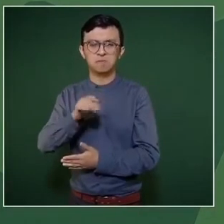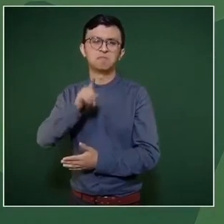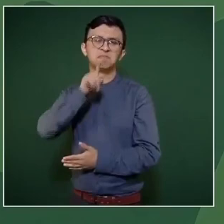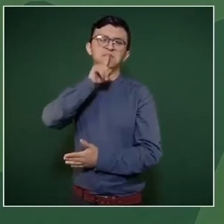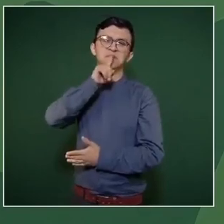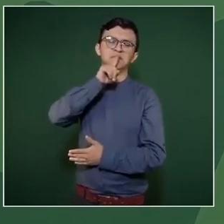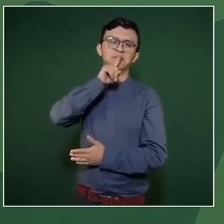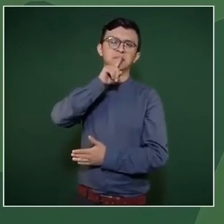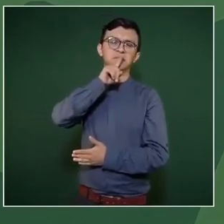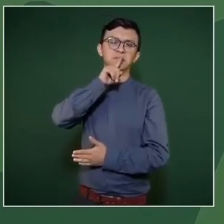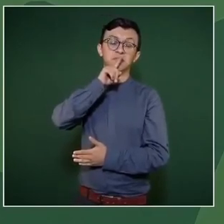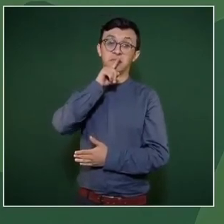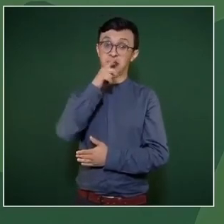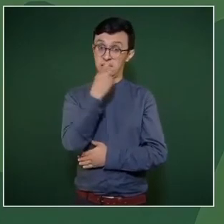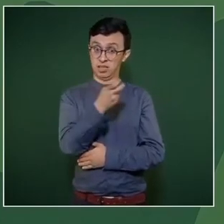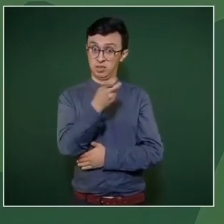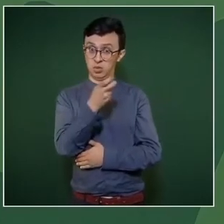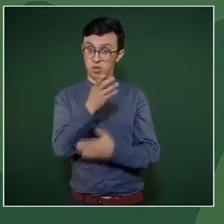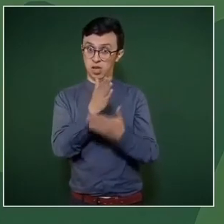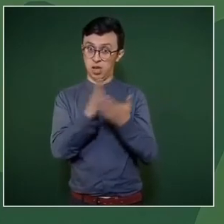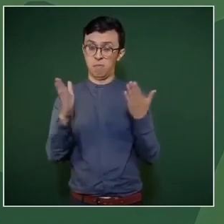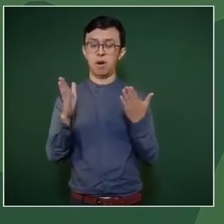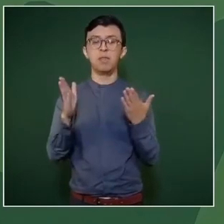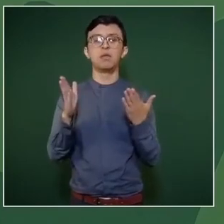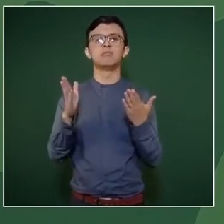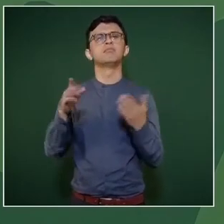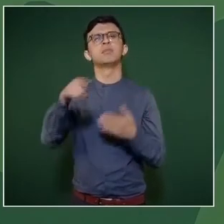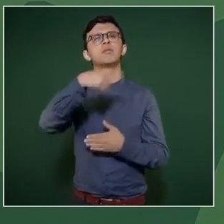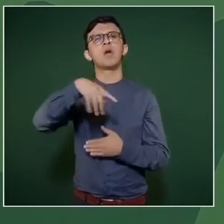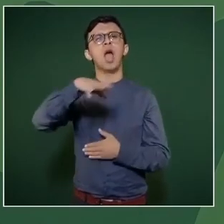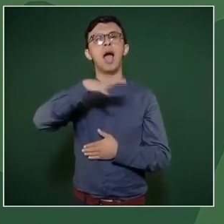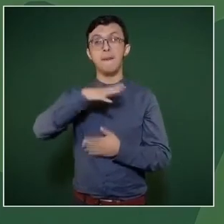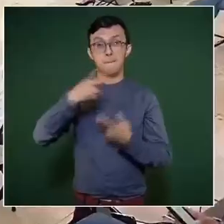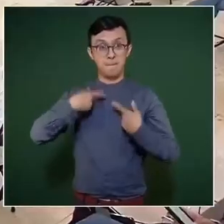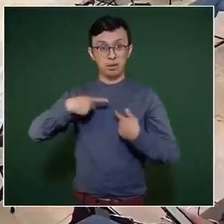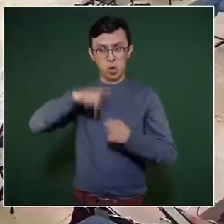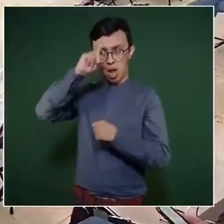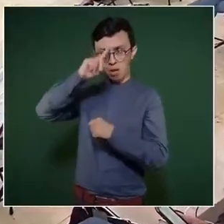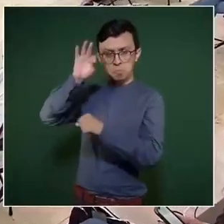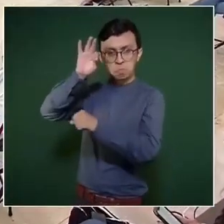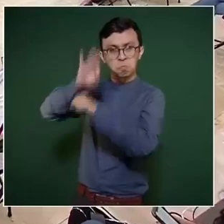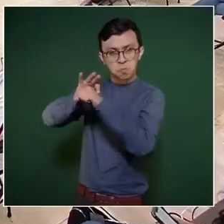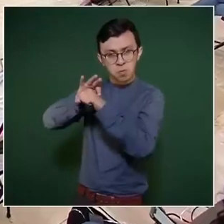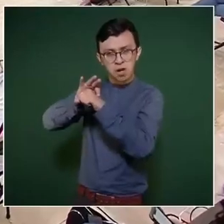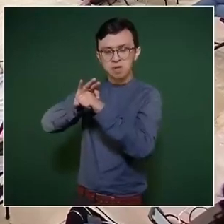además de eso, tienen muy malos asesores. Imagínense